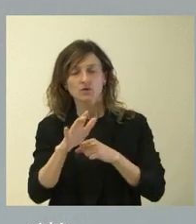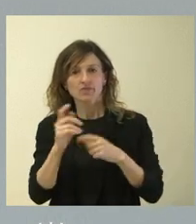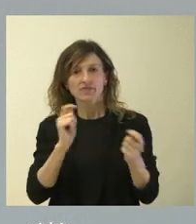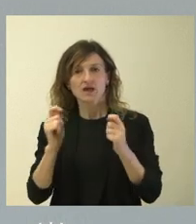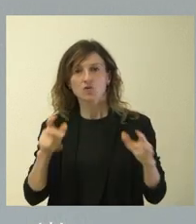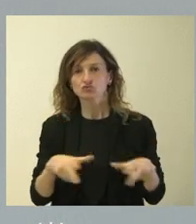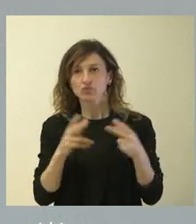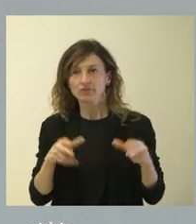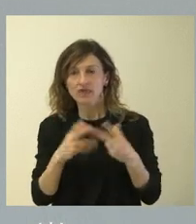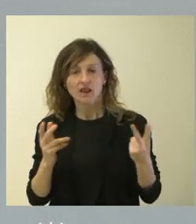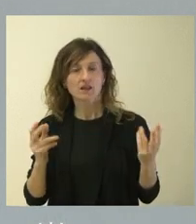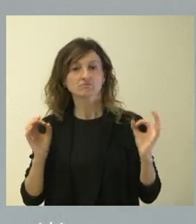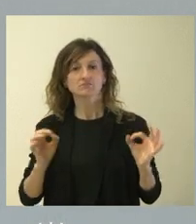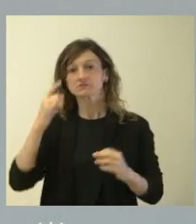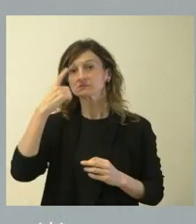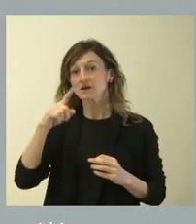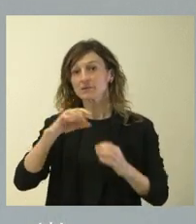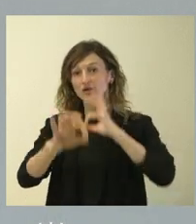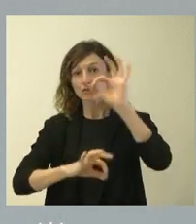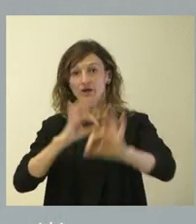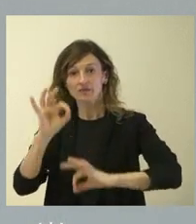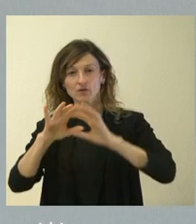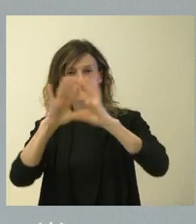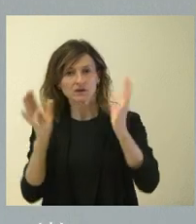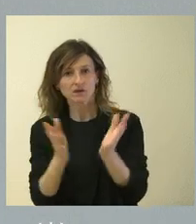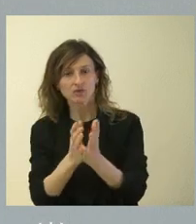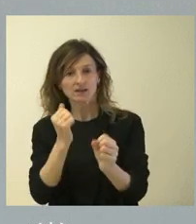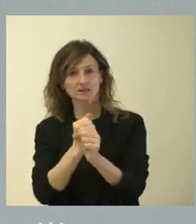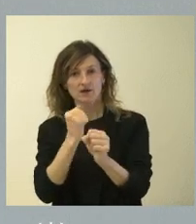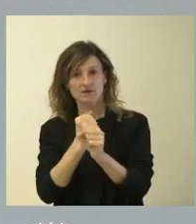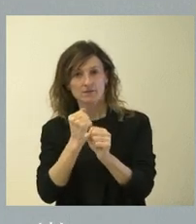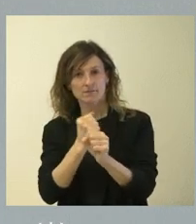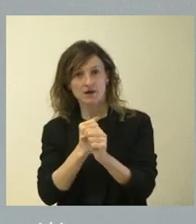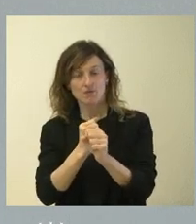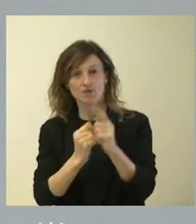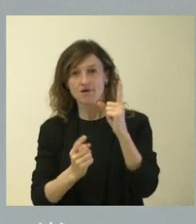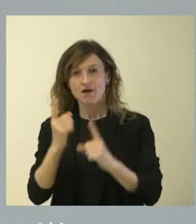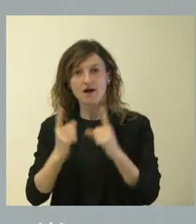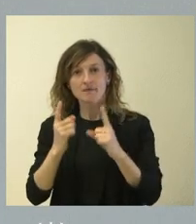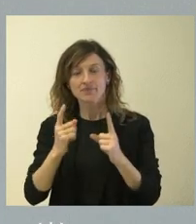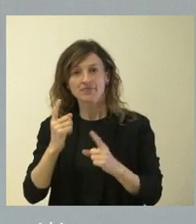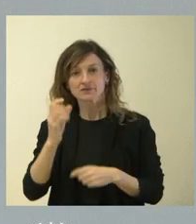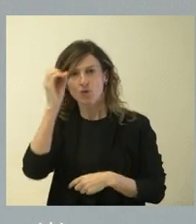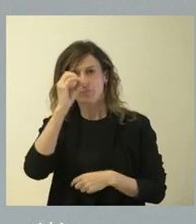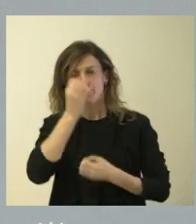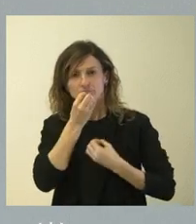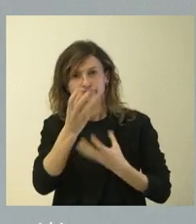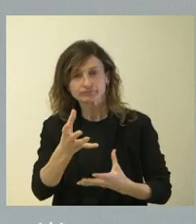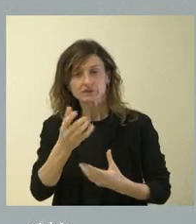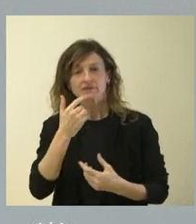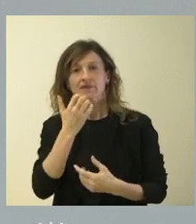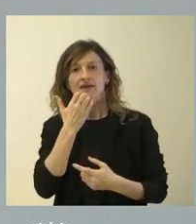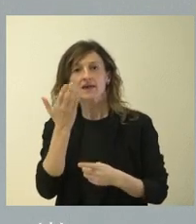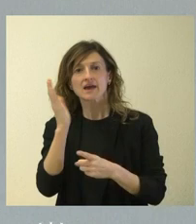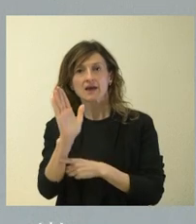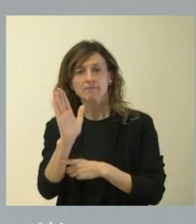saben ustedes, por otra parte, que la propia Organización Internacional del Trabajo en alguna ocasión ha manifestado el ejemplo que